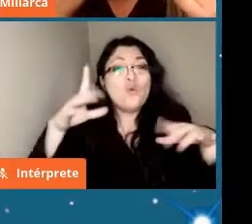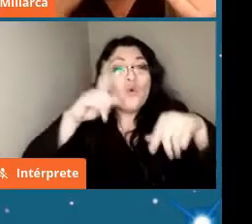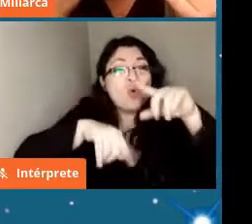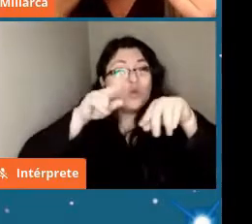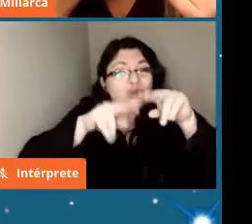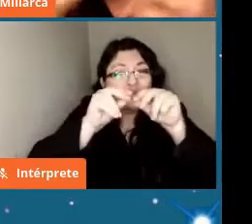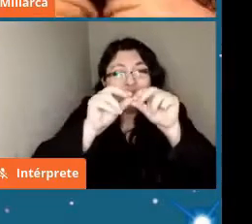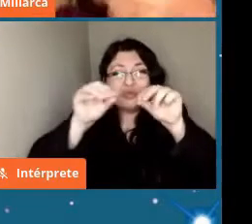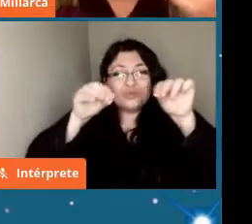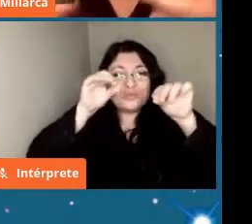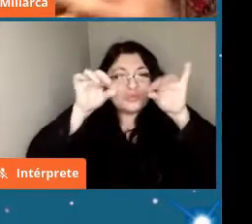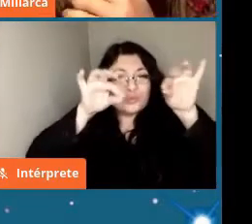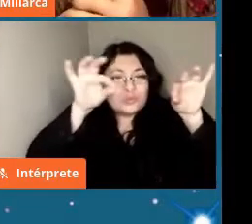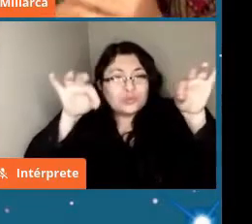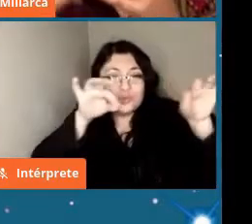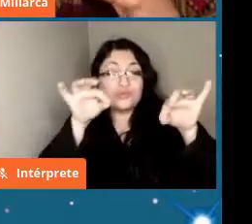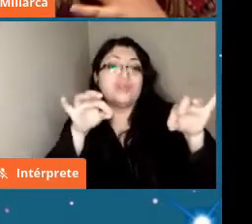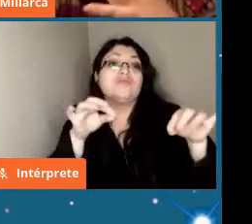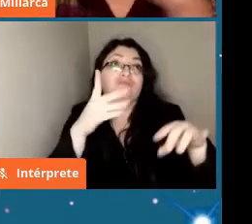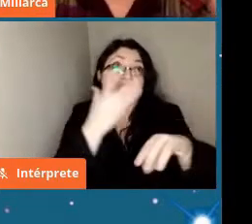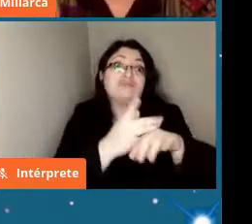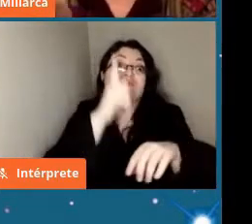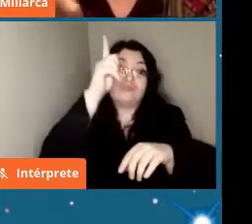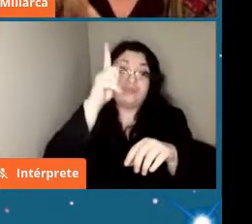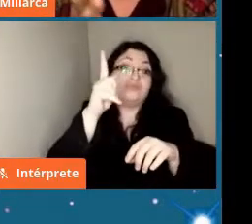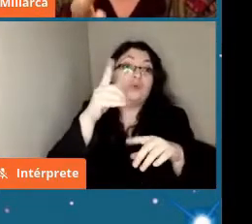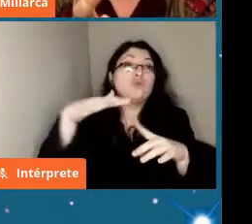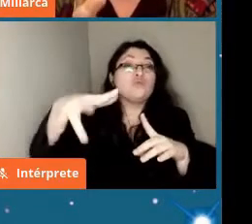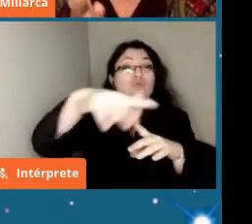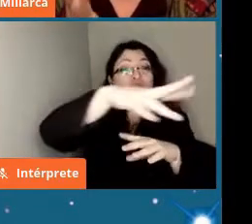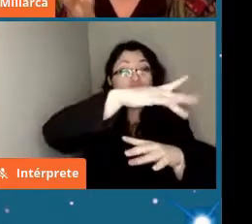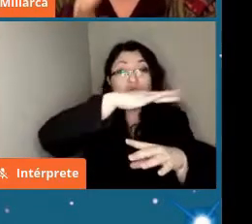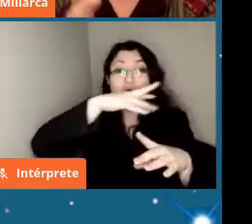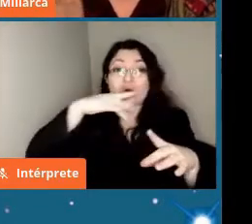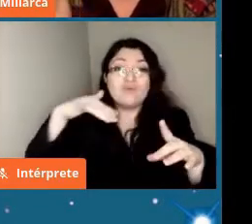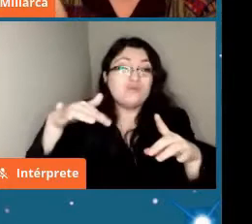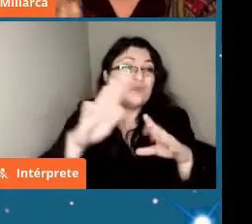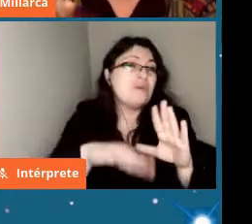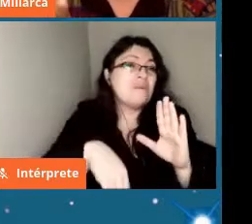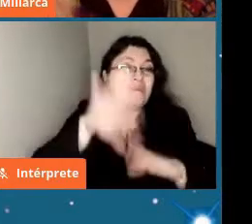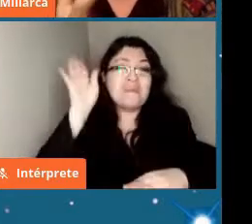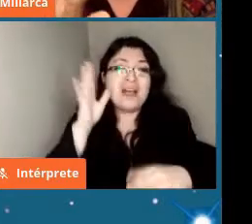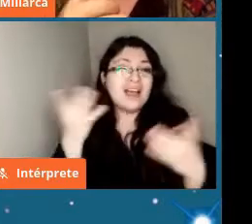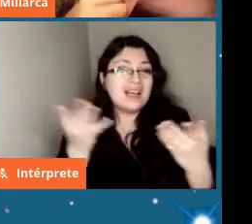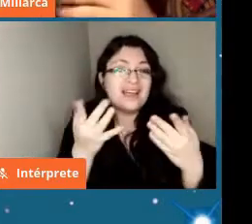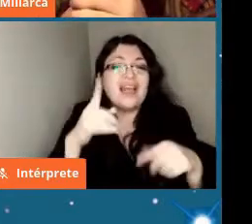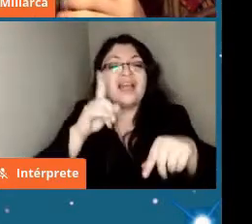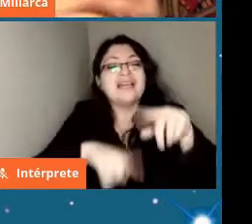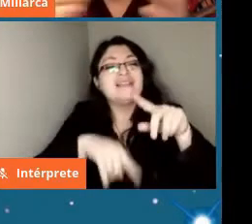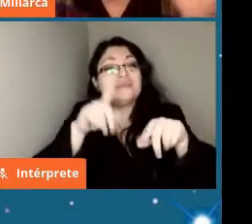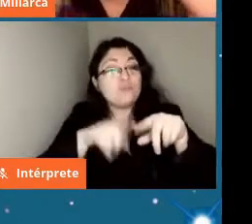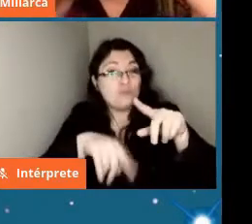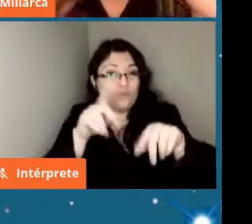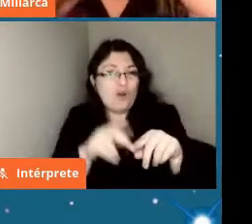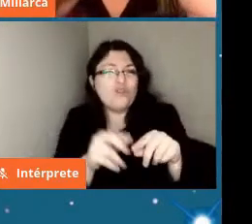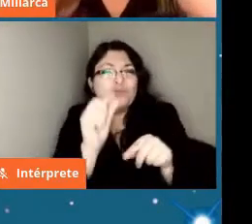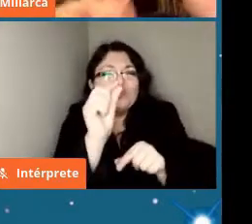ahí orbitando y que está en el espacio está compuesto principalmente por polvo de tamaño milimétrico